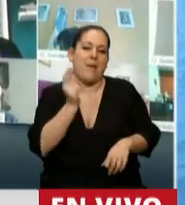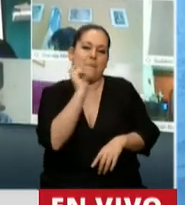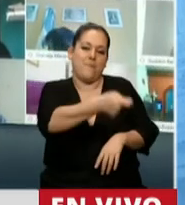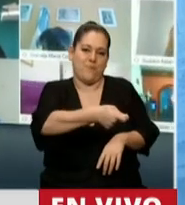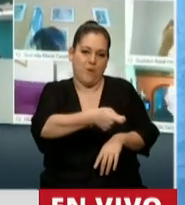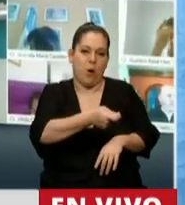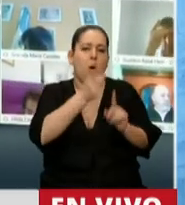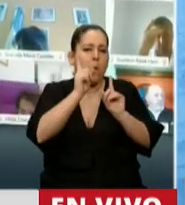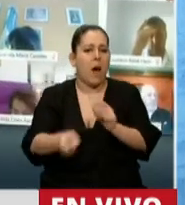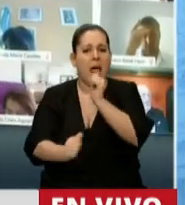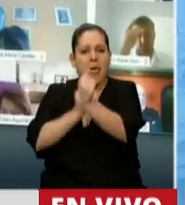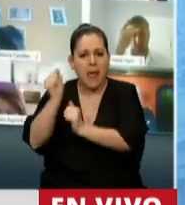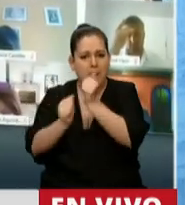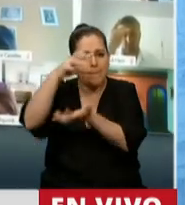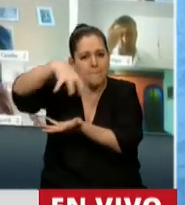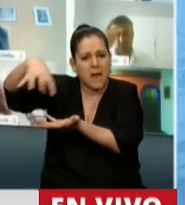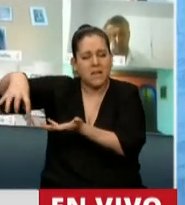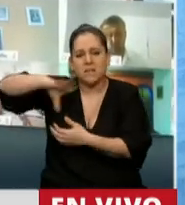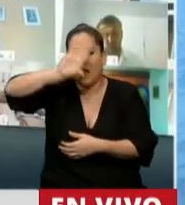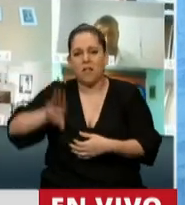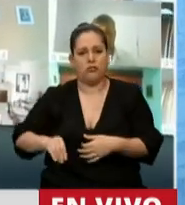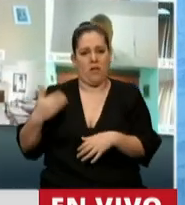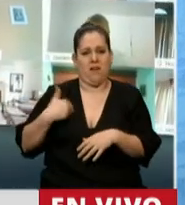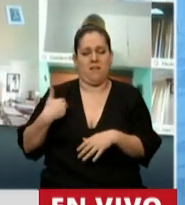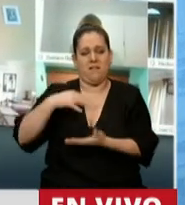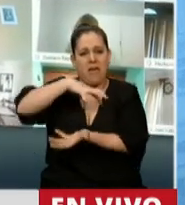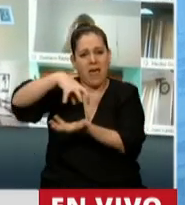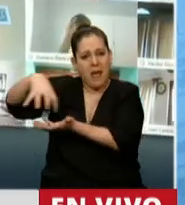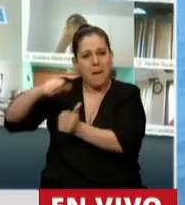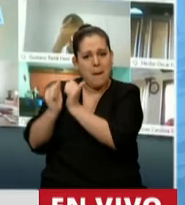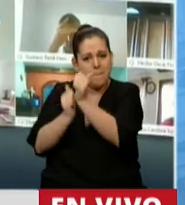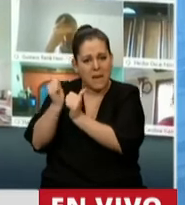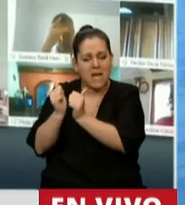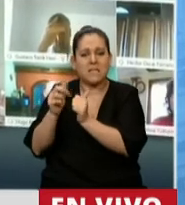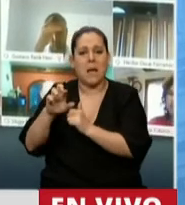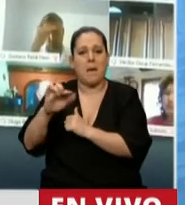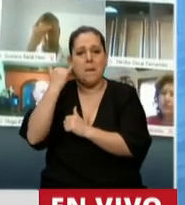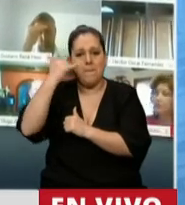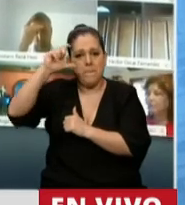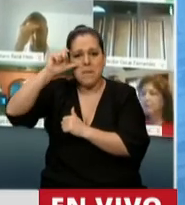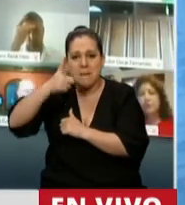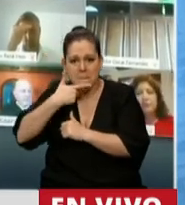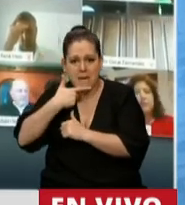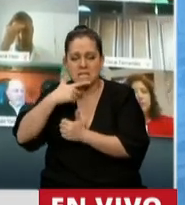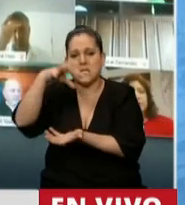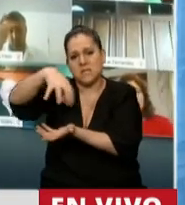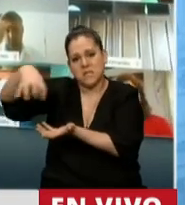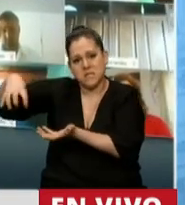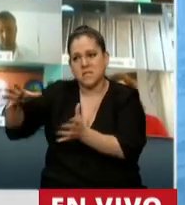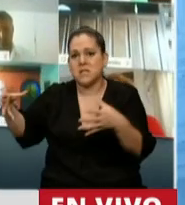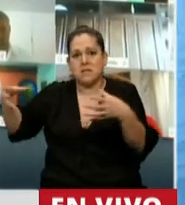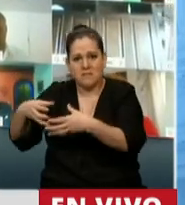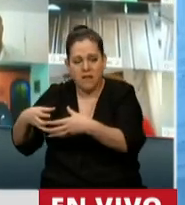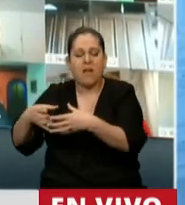todas las empresas de la República Argentina. Las empresas micro, pequeñas, medianas